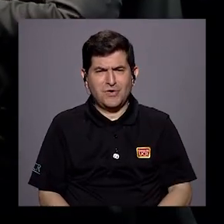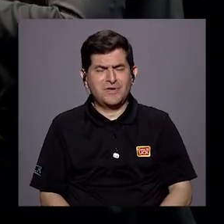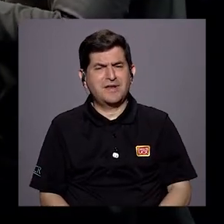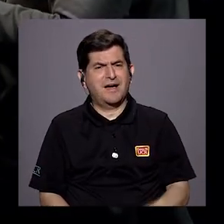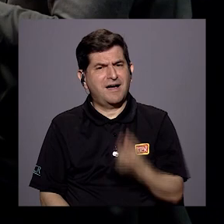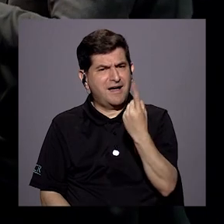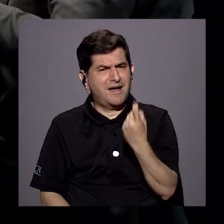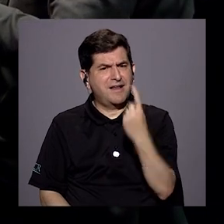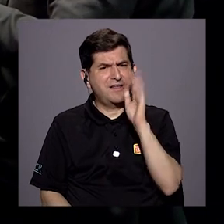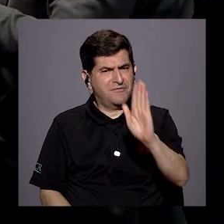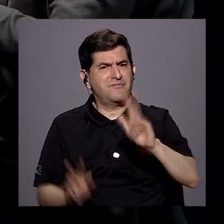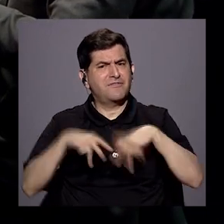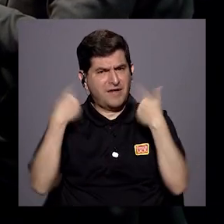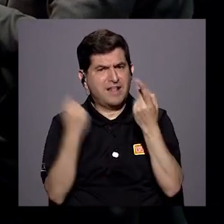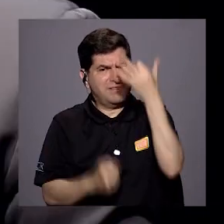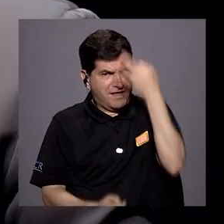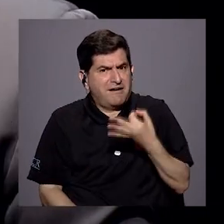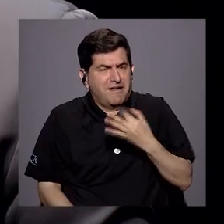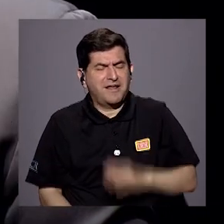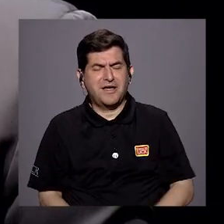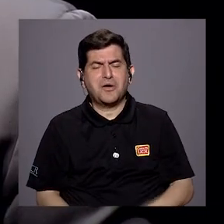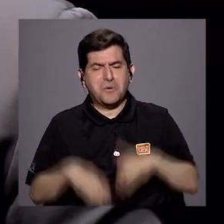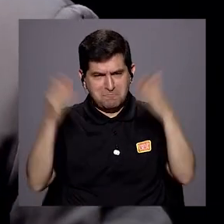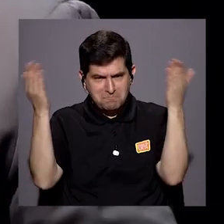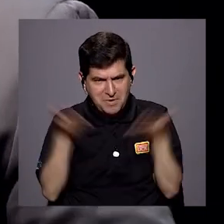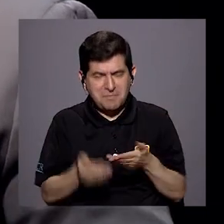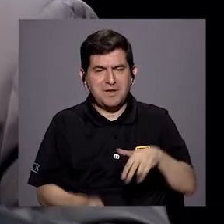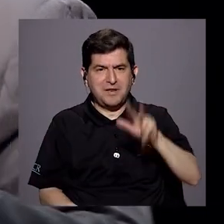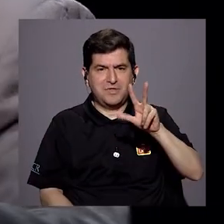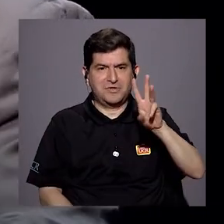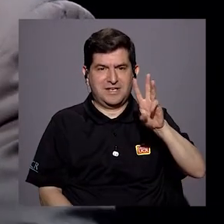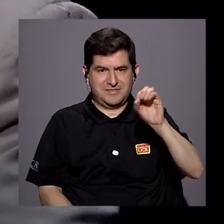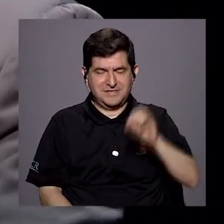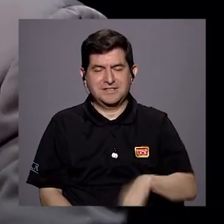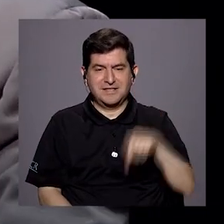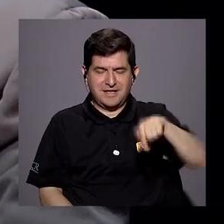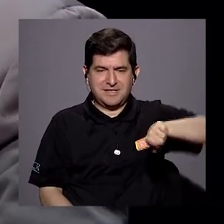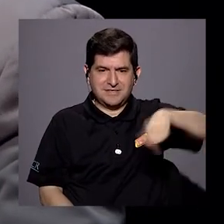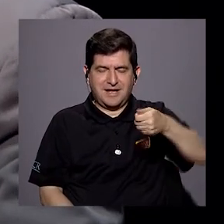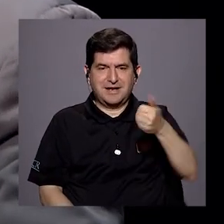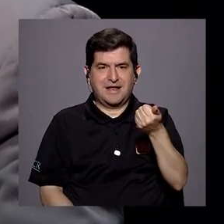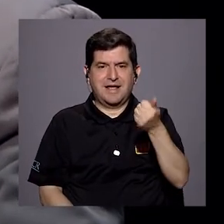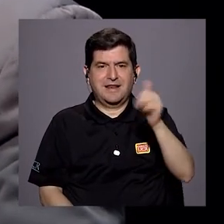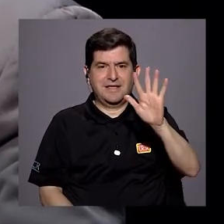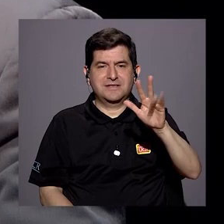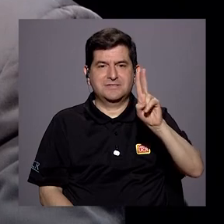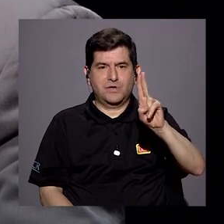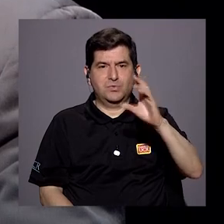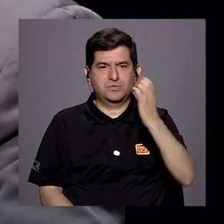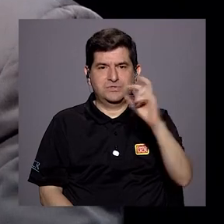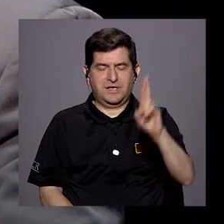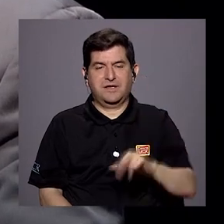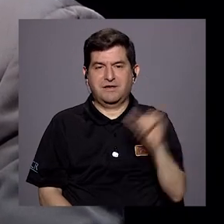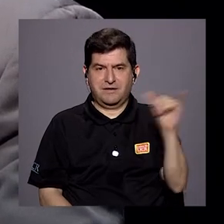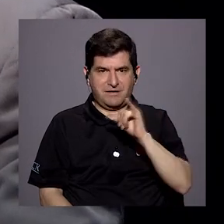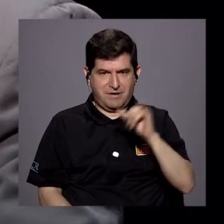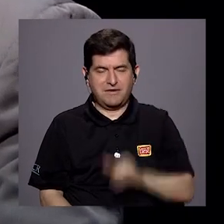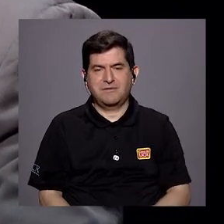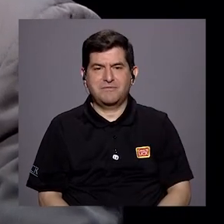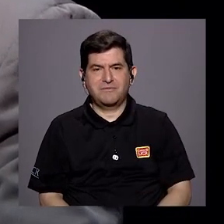extrañarlo mucho su partido. Así que bienvenido acá a 360 y sobre todo a este canal 15 Universidad de Costa Rica, que también